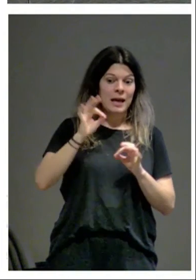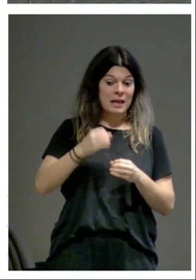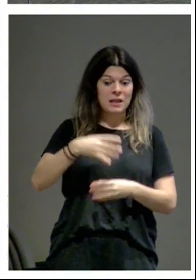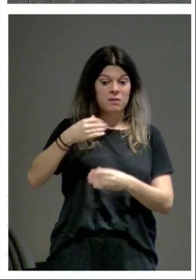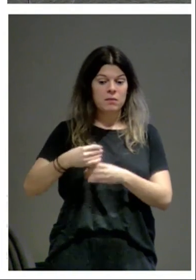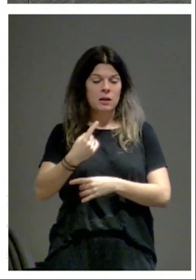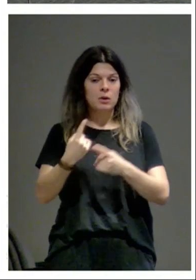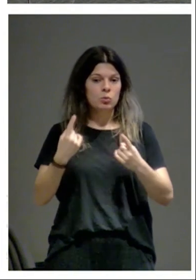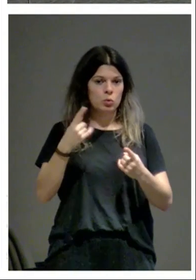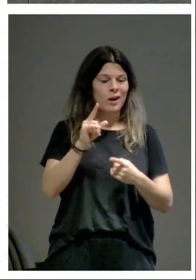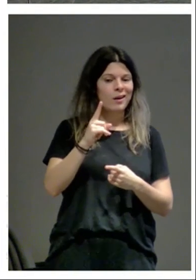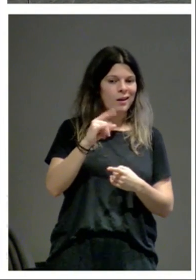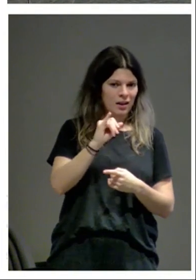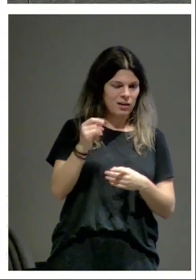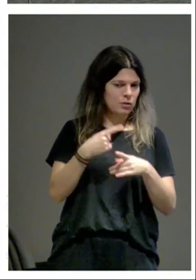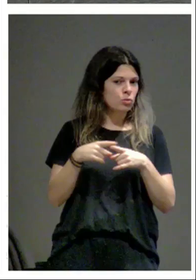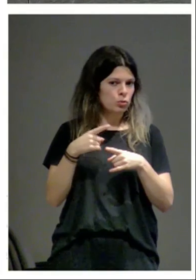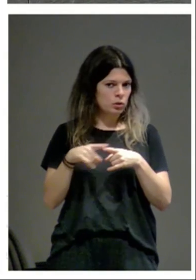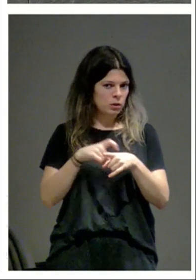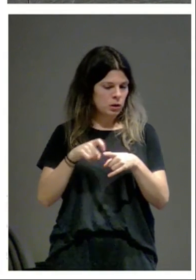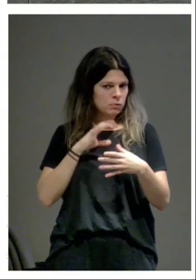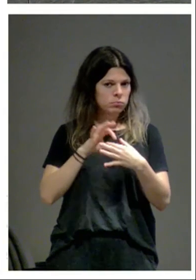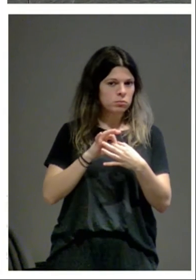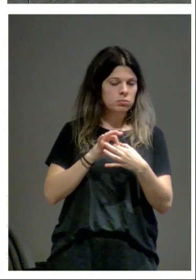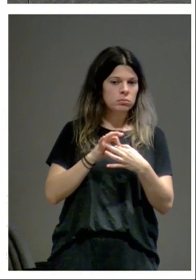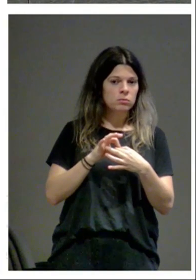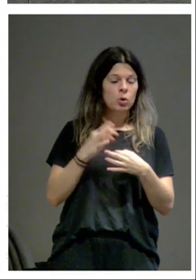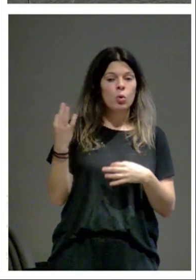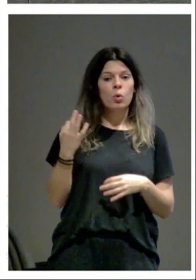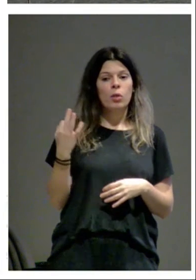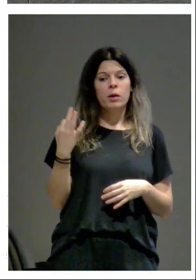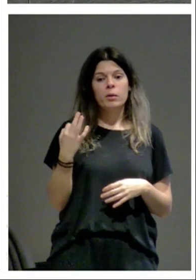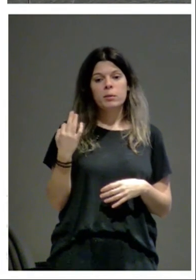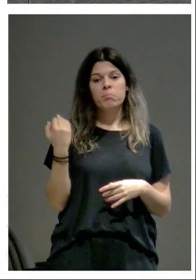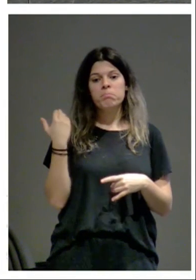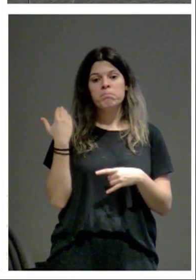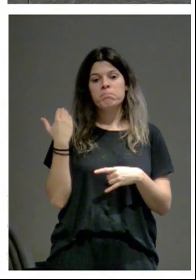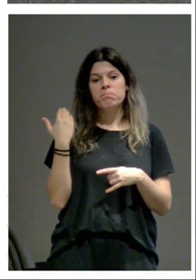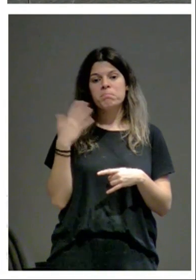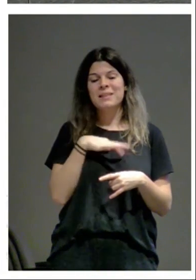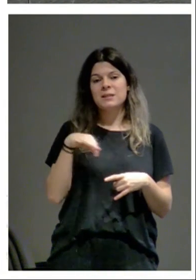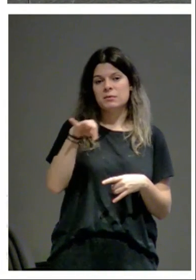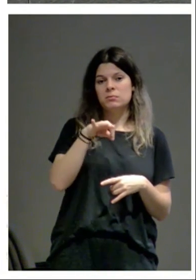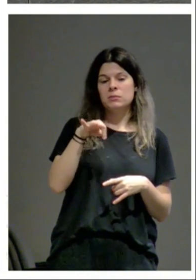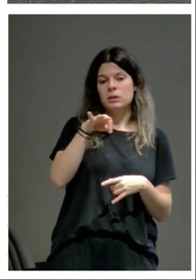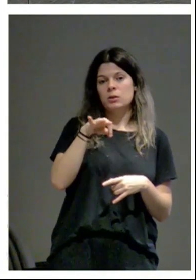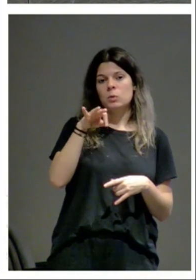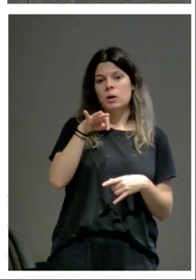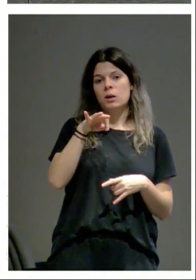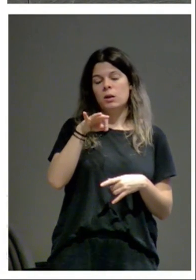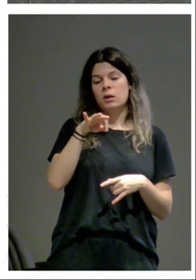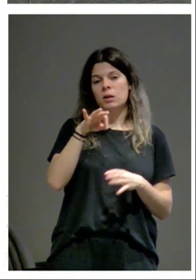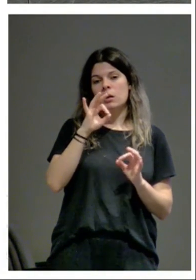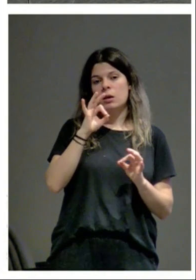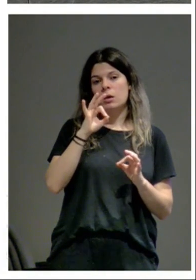un elemento de esas características o bien tienen que manifestar una espiritualidad a través